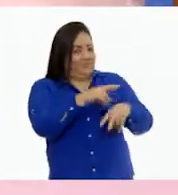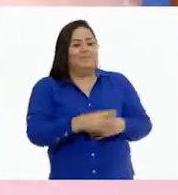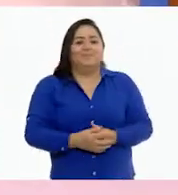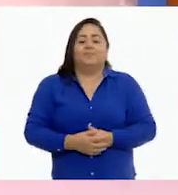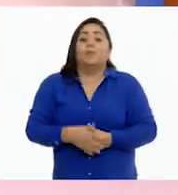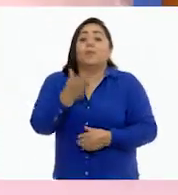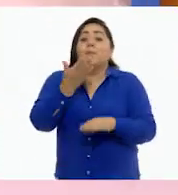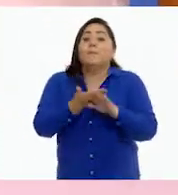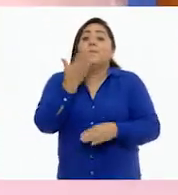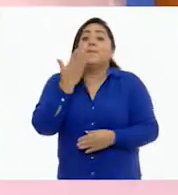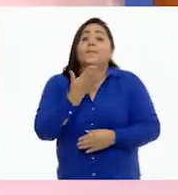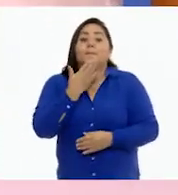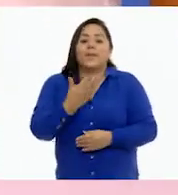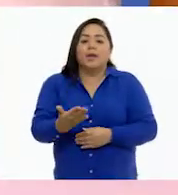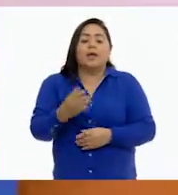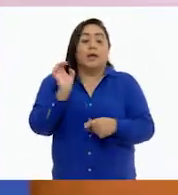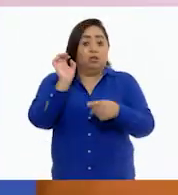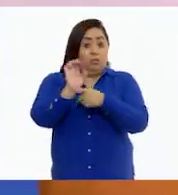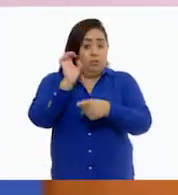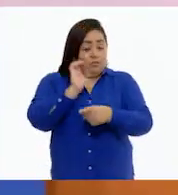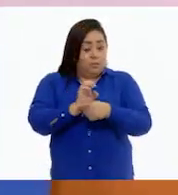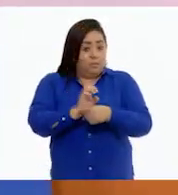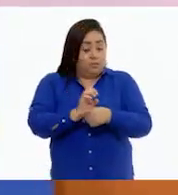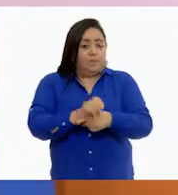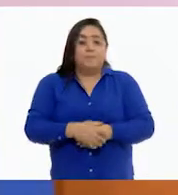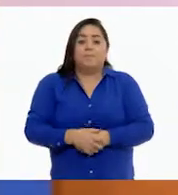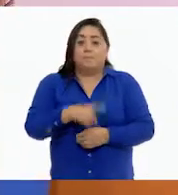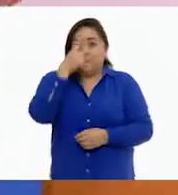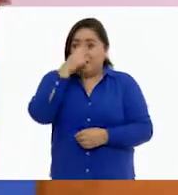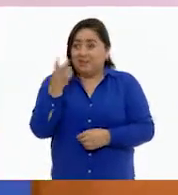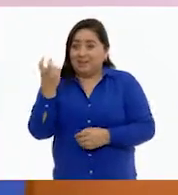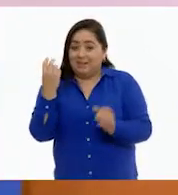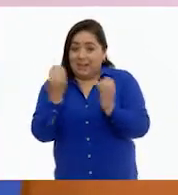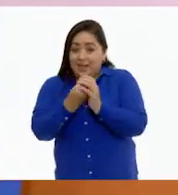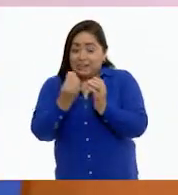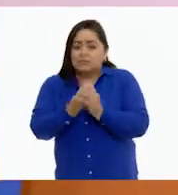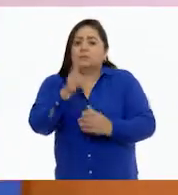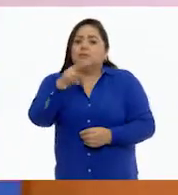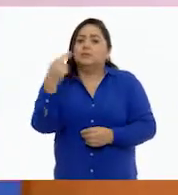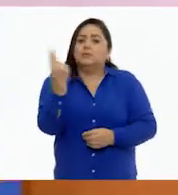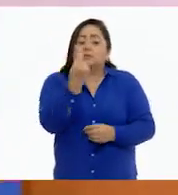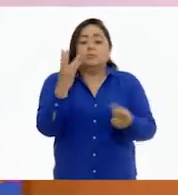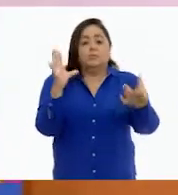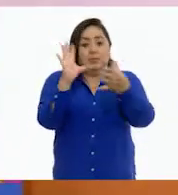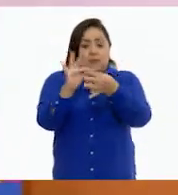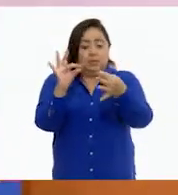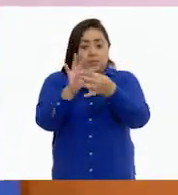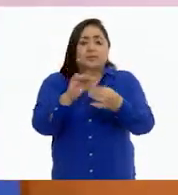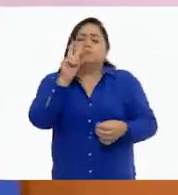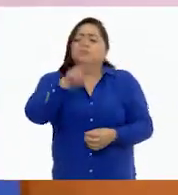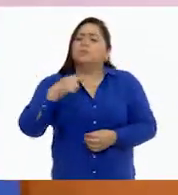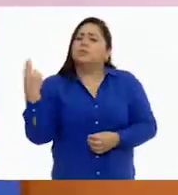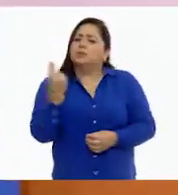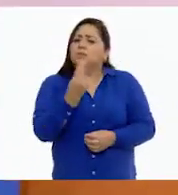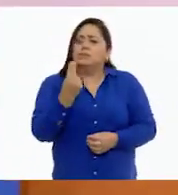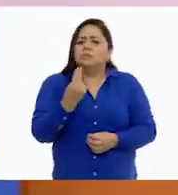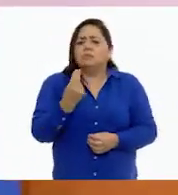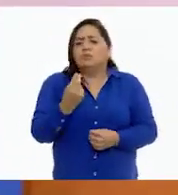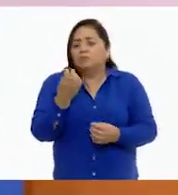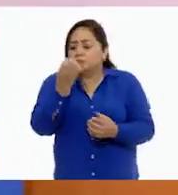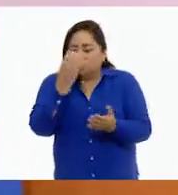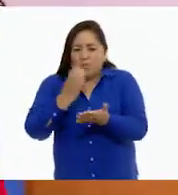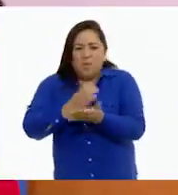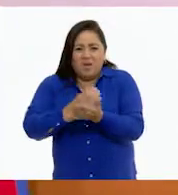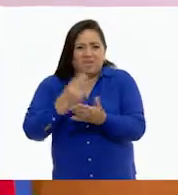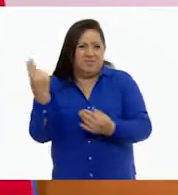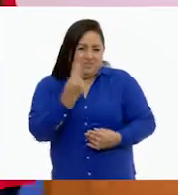Muy bien. Entonces, para esta clase necesito comentarte que necesitamos algunos útiles